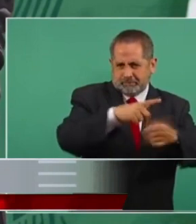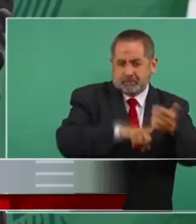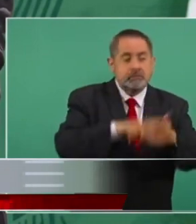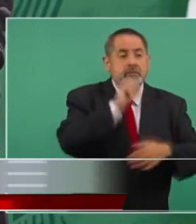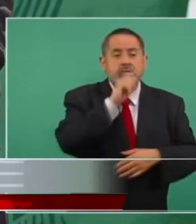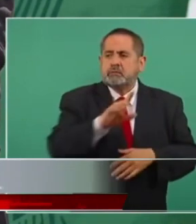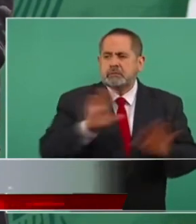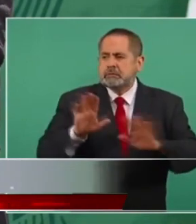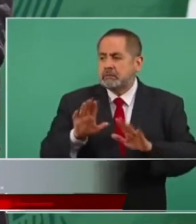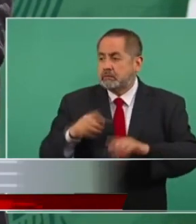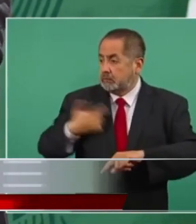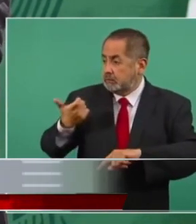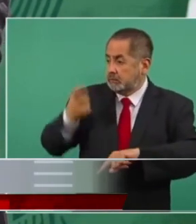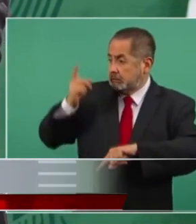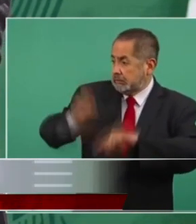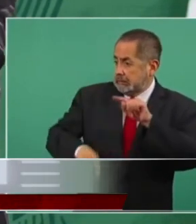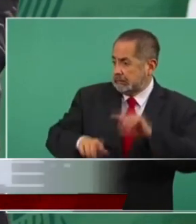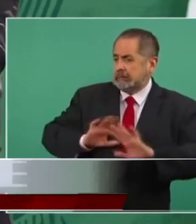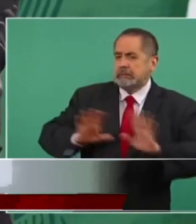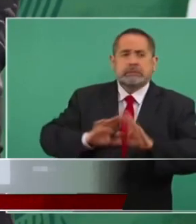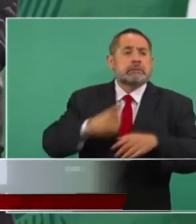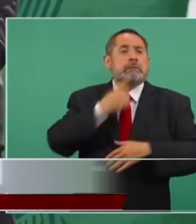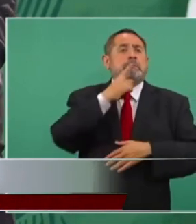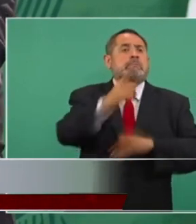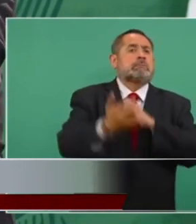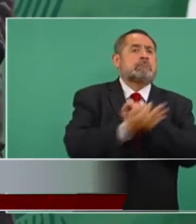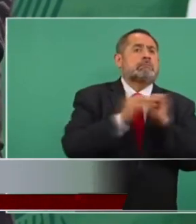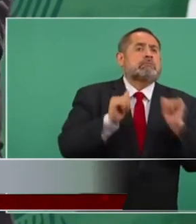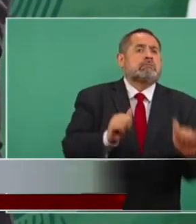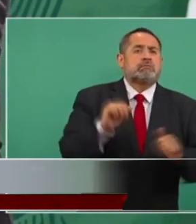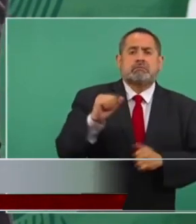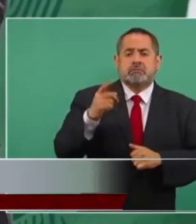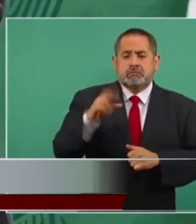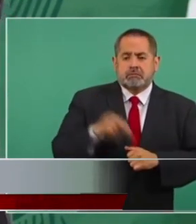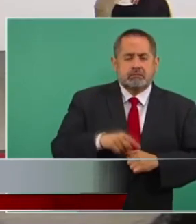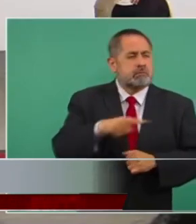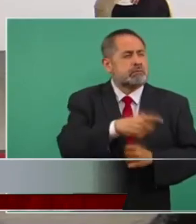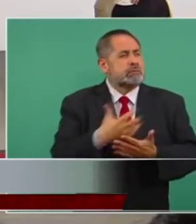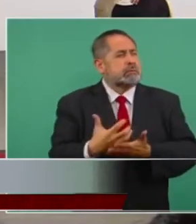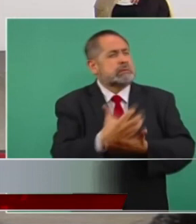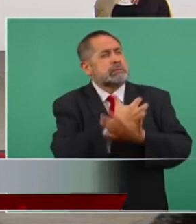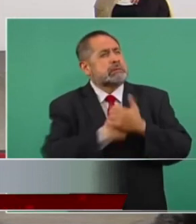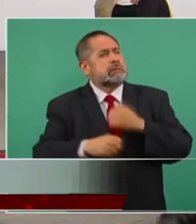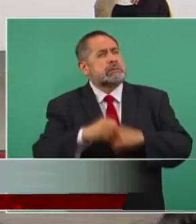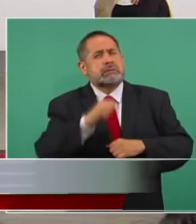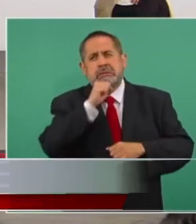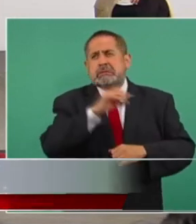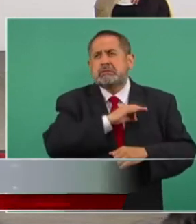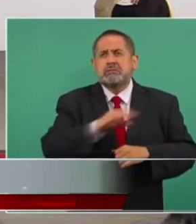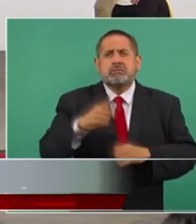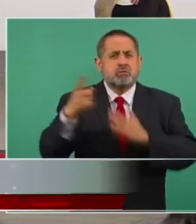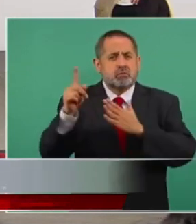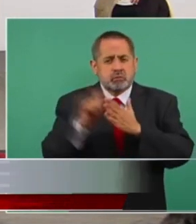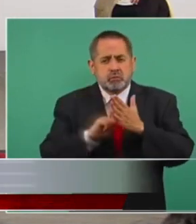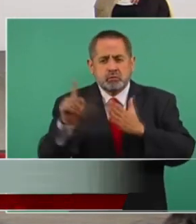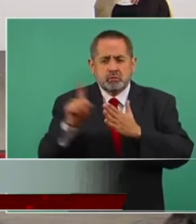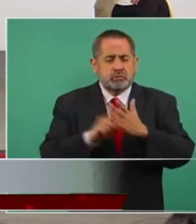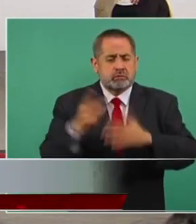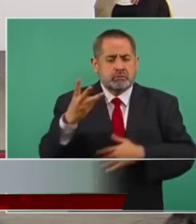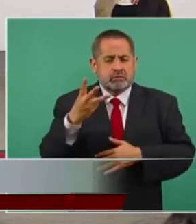ampararon esos ganan como trescientos mil pesos mensuales